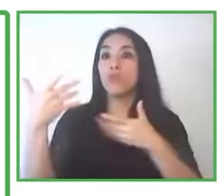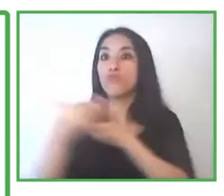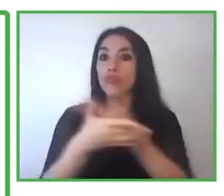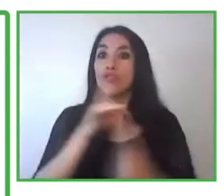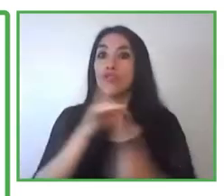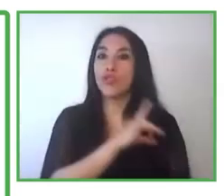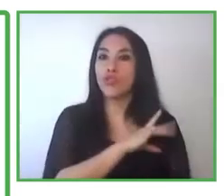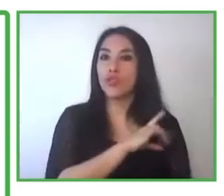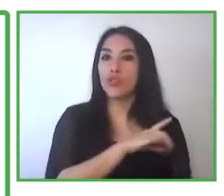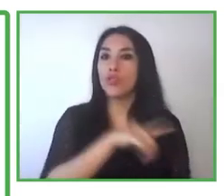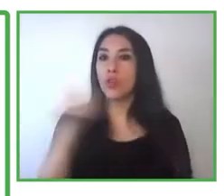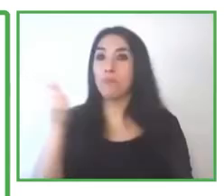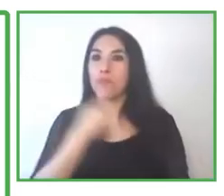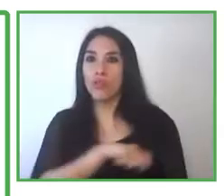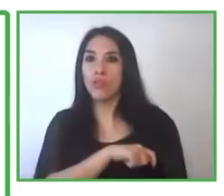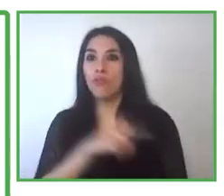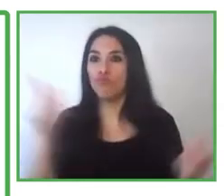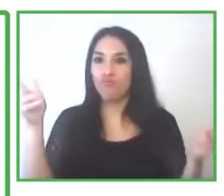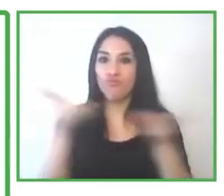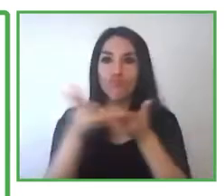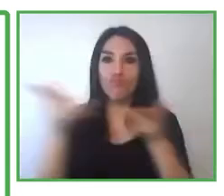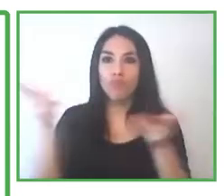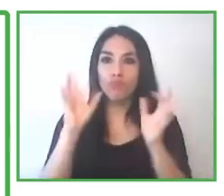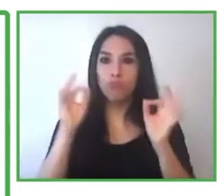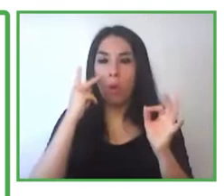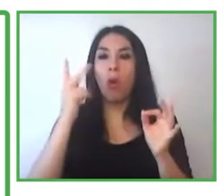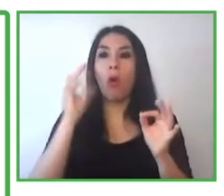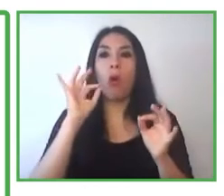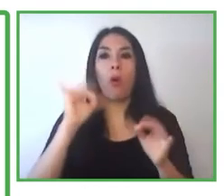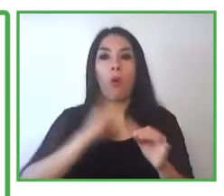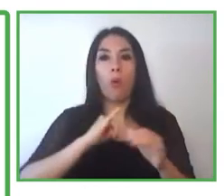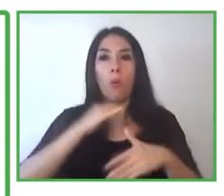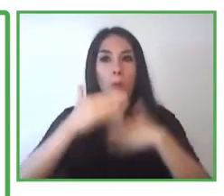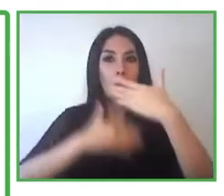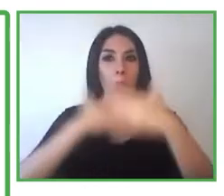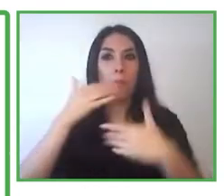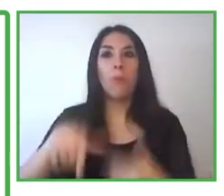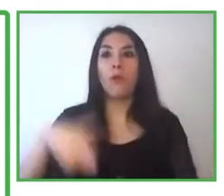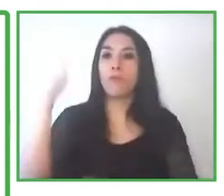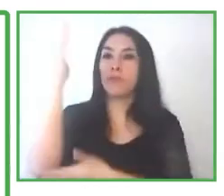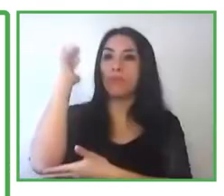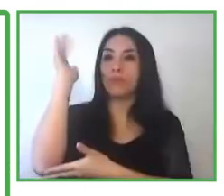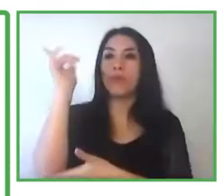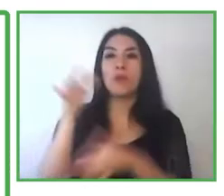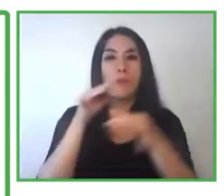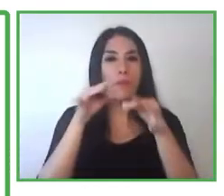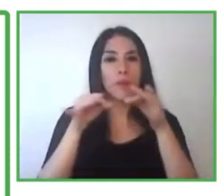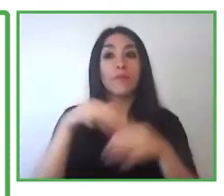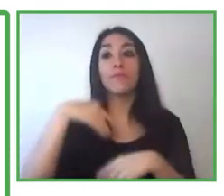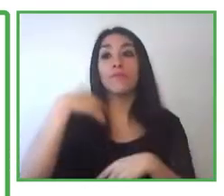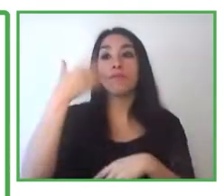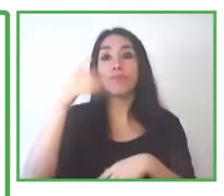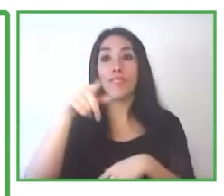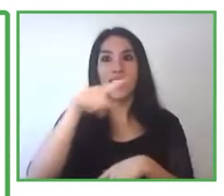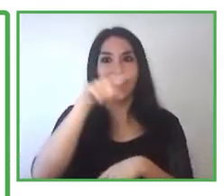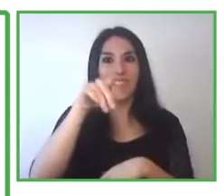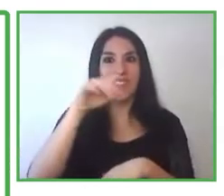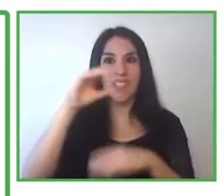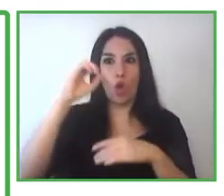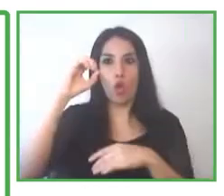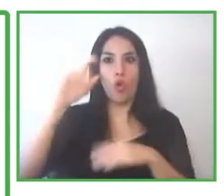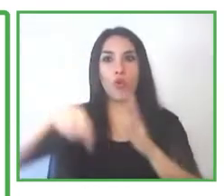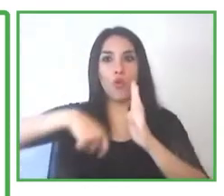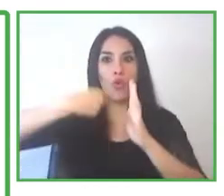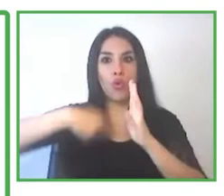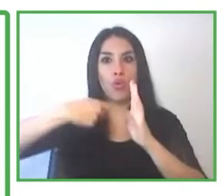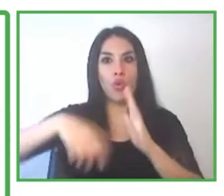uno de los elementos más relevantes de cada conferencia de Zero Project y no me lo perdería por nada del mundo. Bueno, lamentablemente no podemos estar